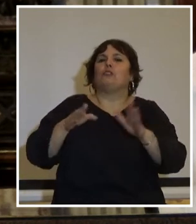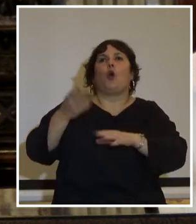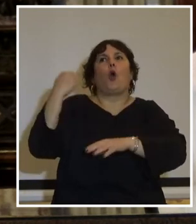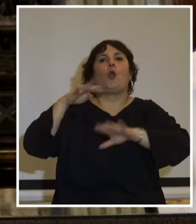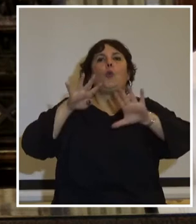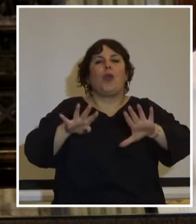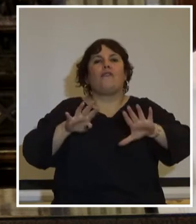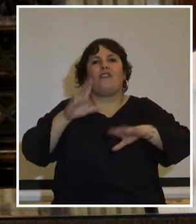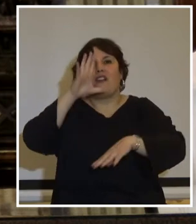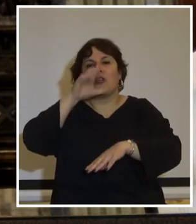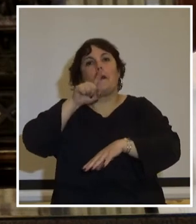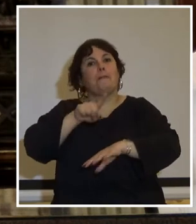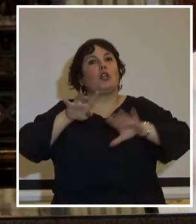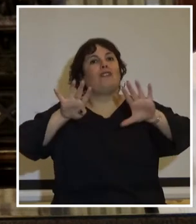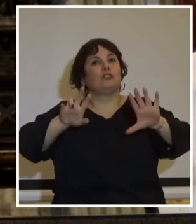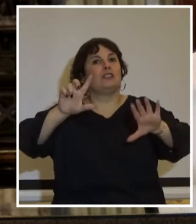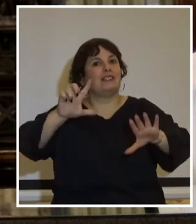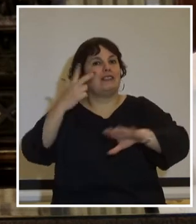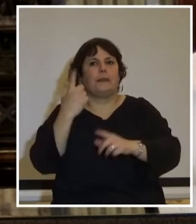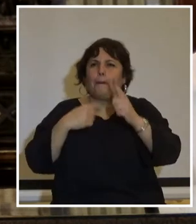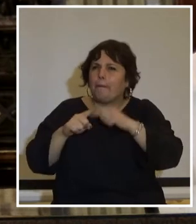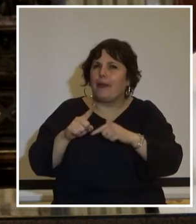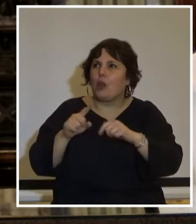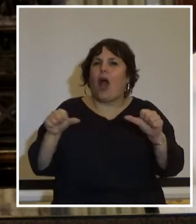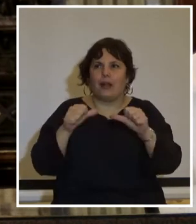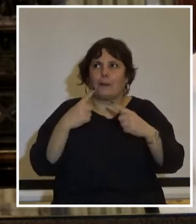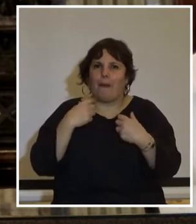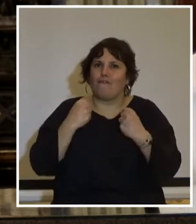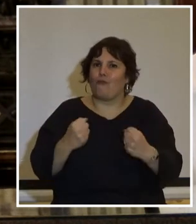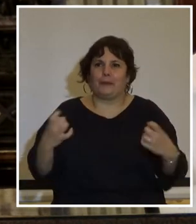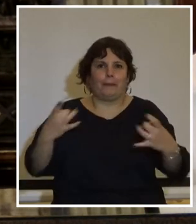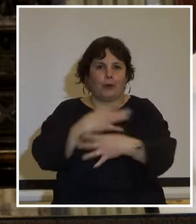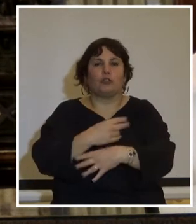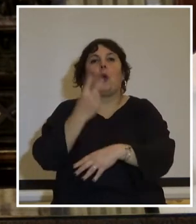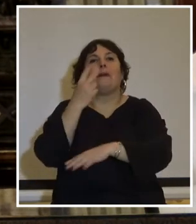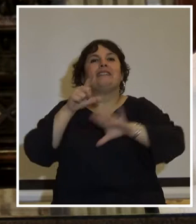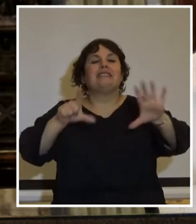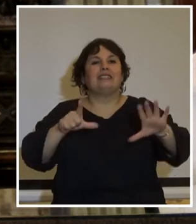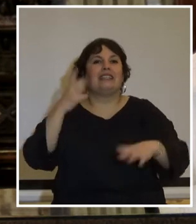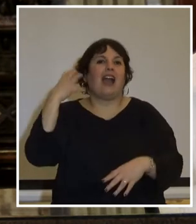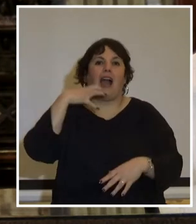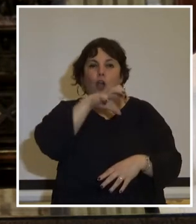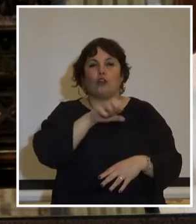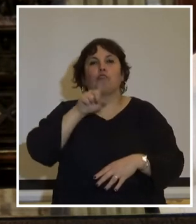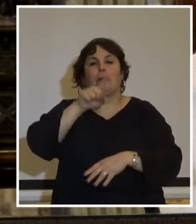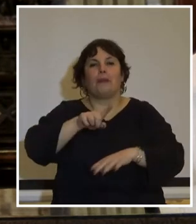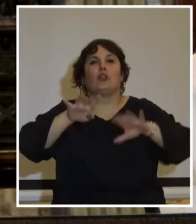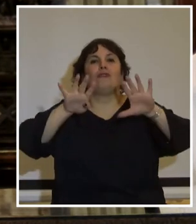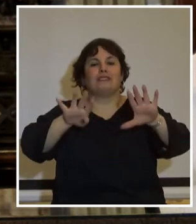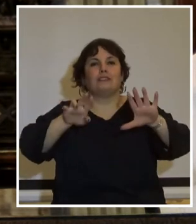1973, pero que se consolidaría el 27 de agosto de 1973